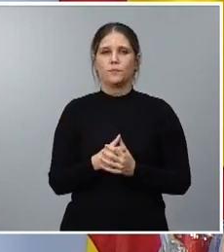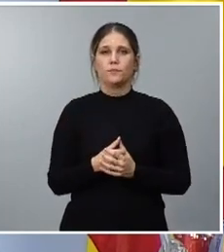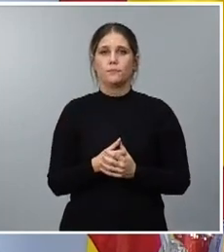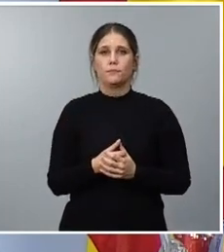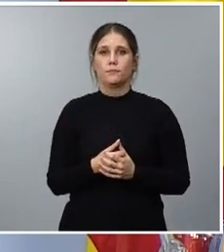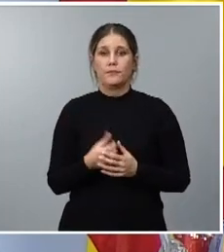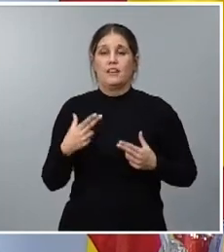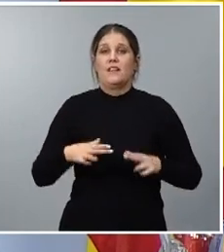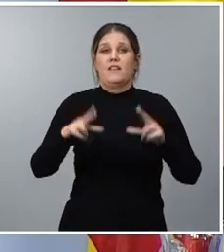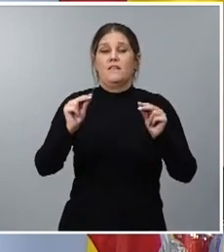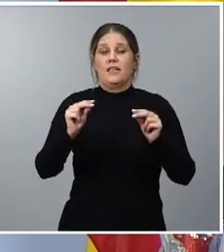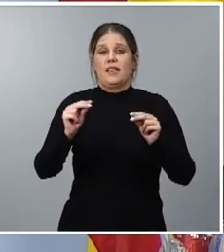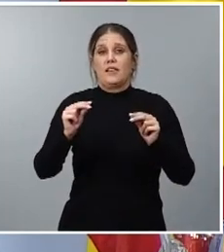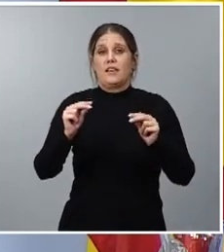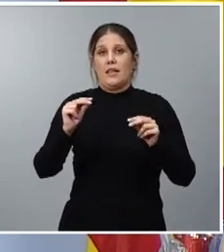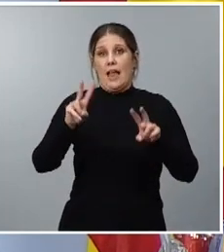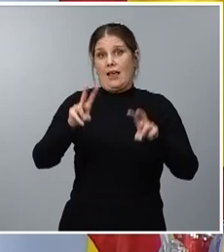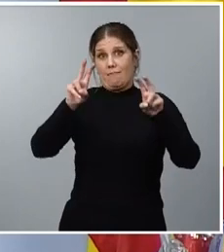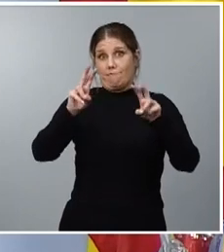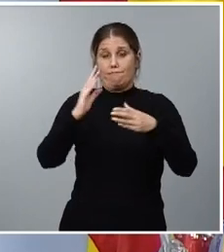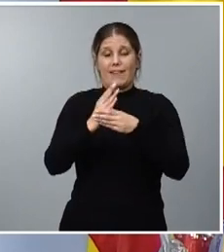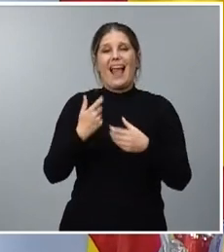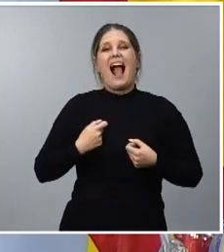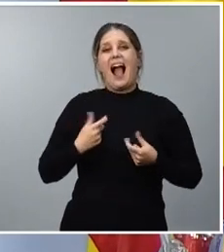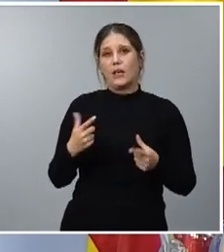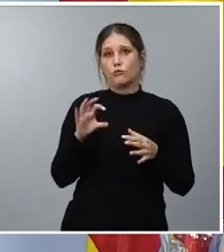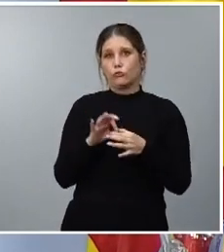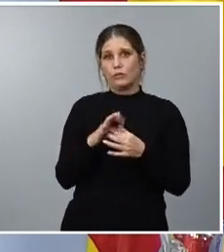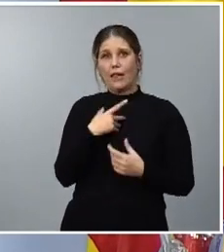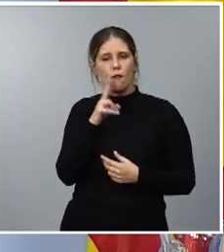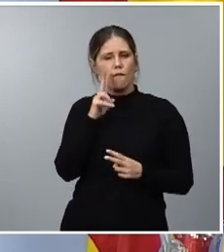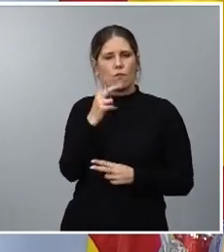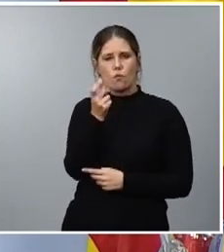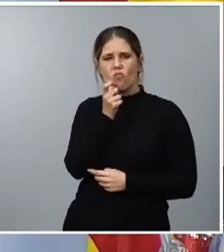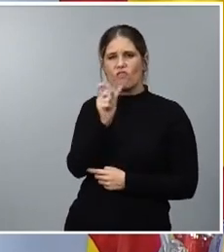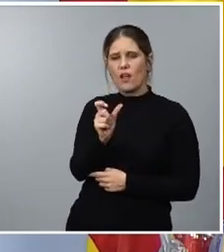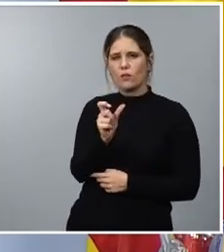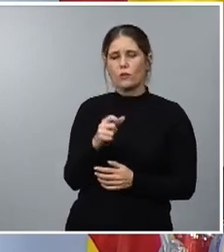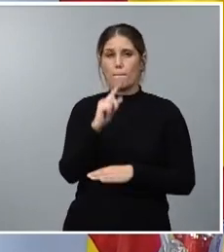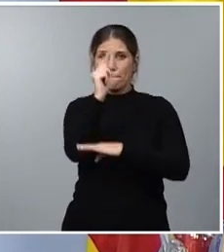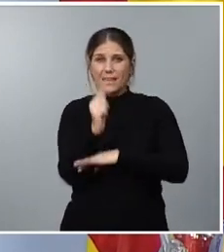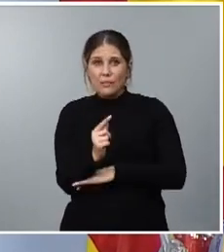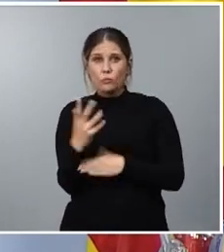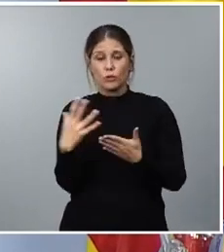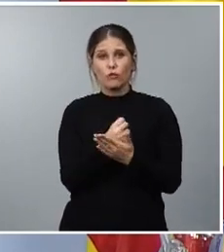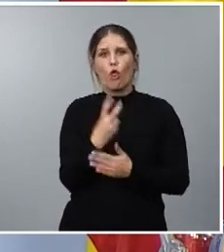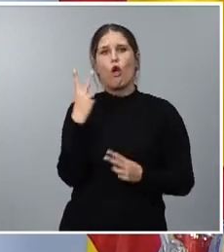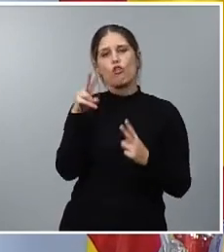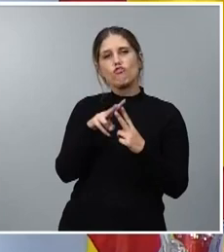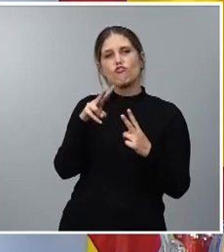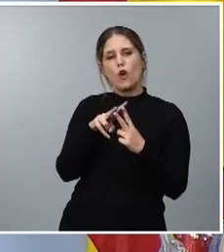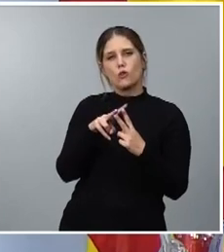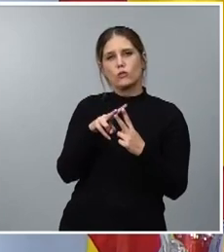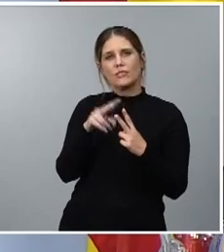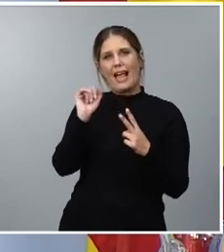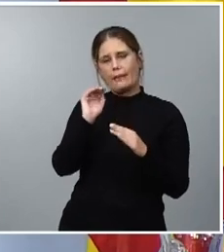el capítulo de gastos solamente quiero que se fijen en un dato en todo el presupuesto solo dos partidas experimentan